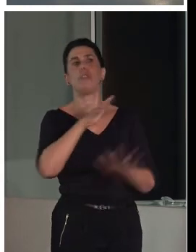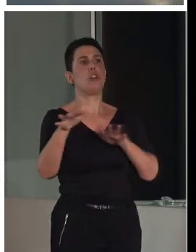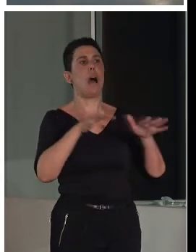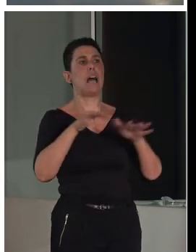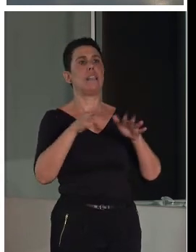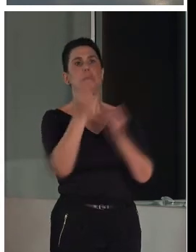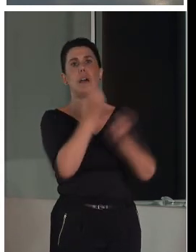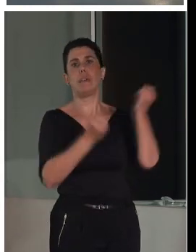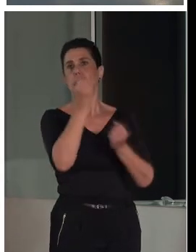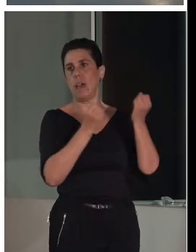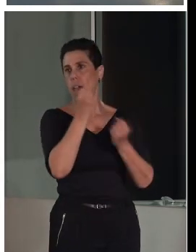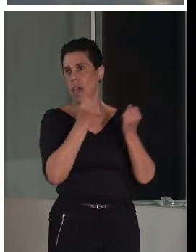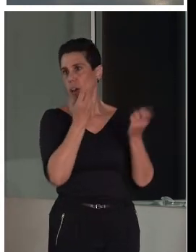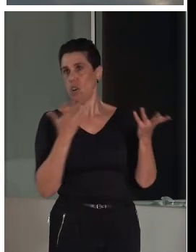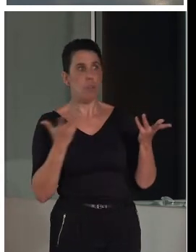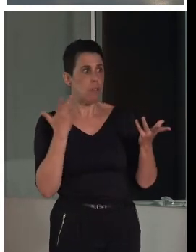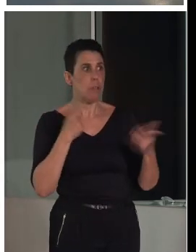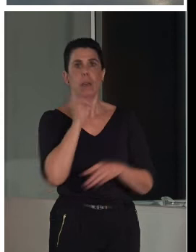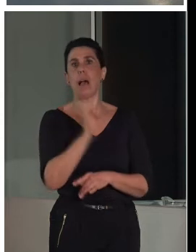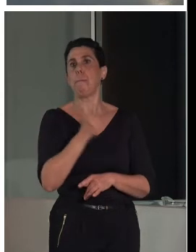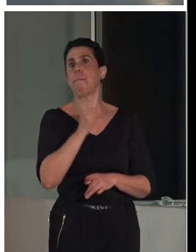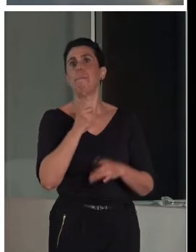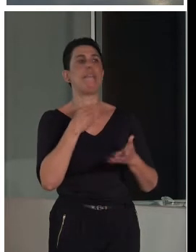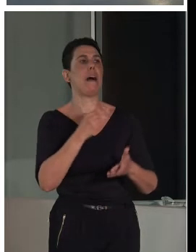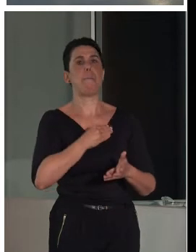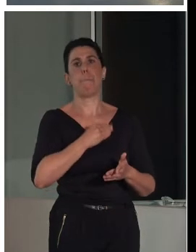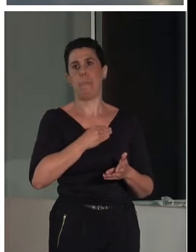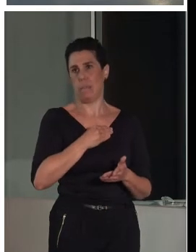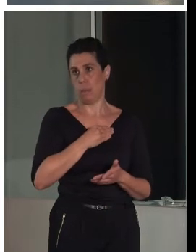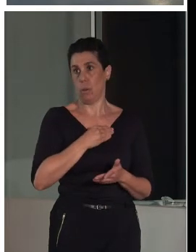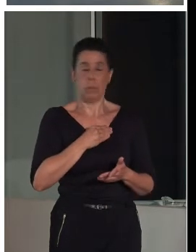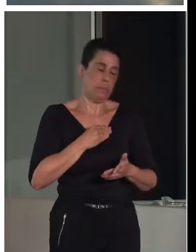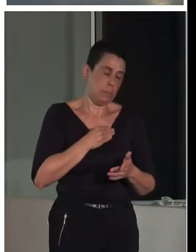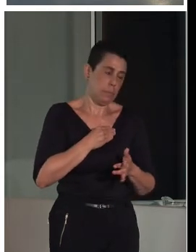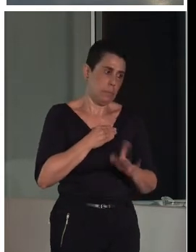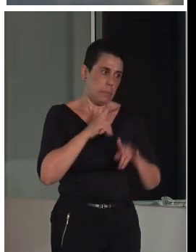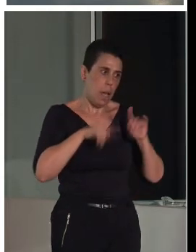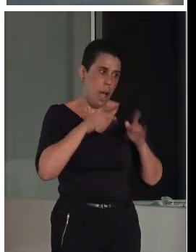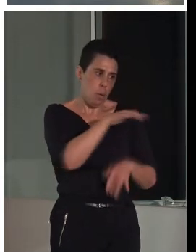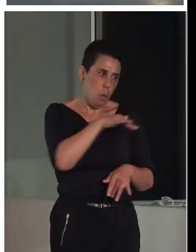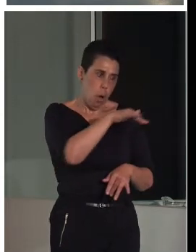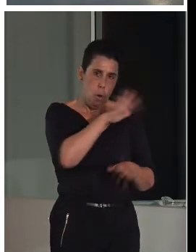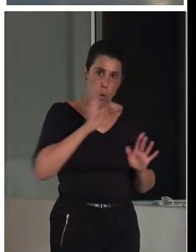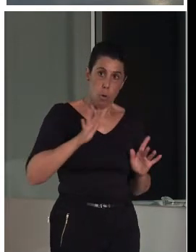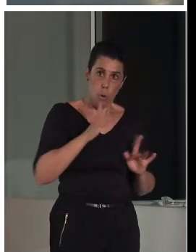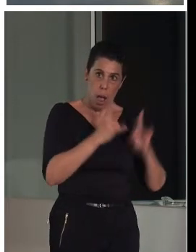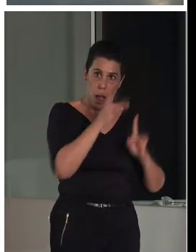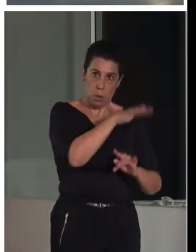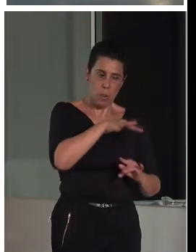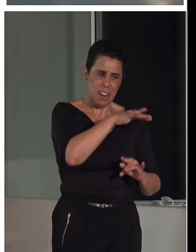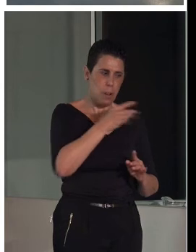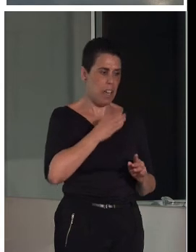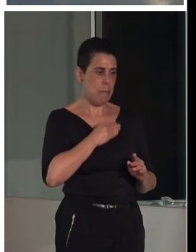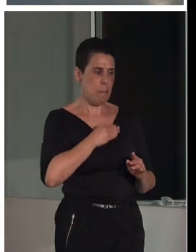patrimoniales. Es decir, el patrimonio, en algunos lugares, en otros no, se ve como una carga.